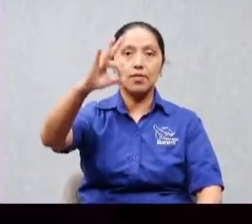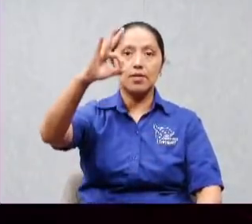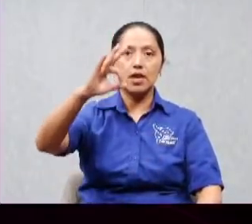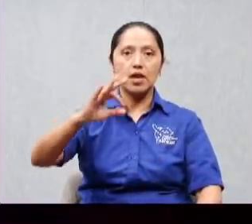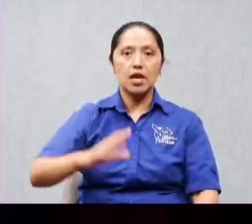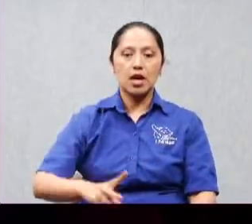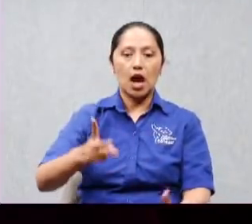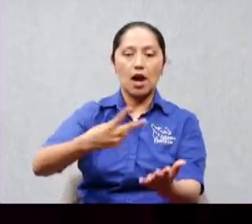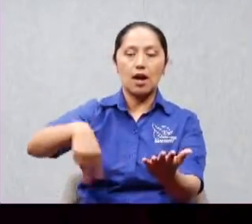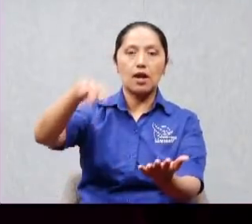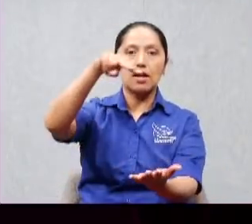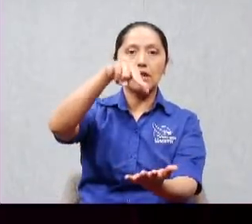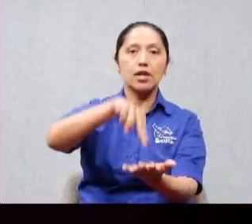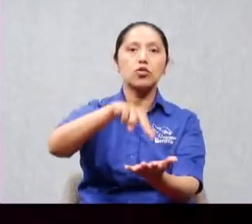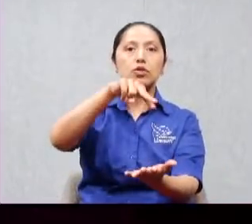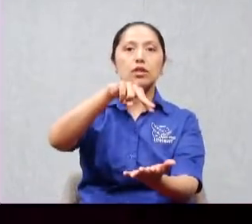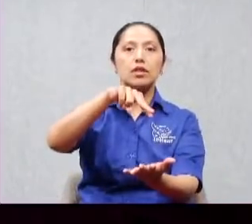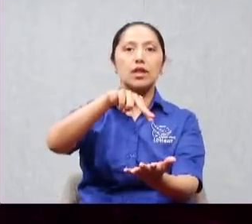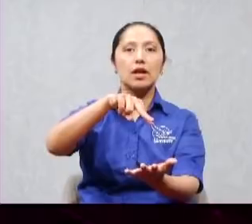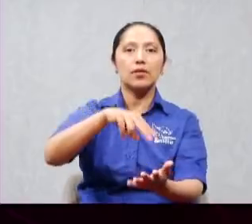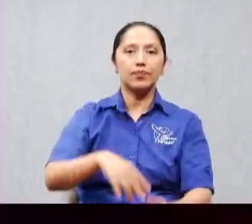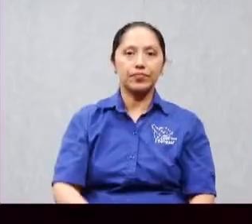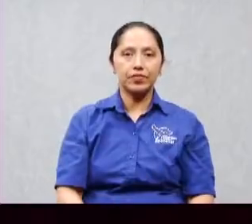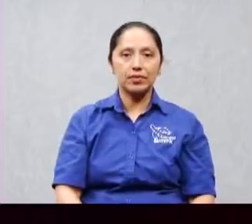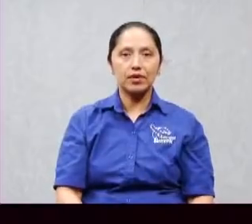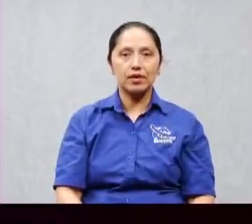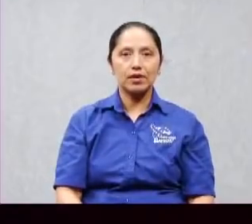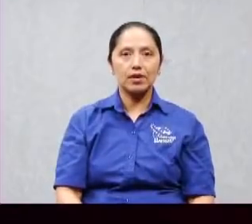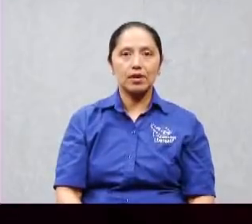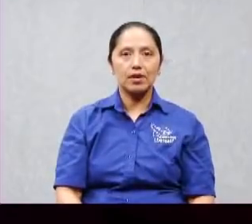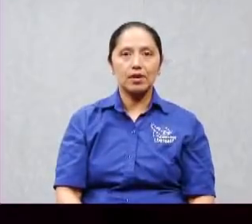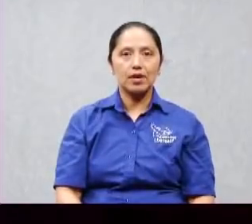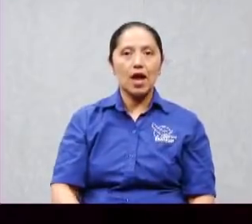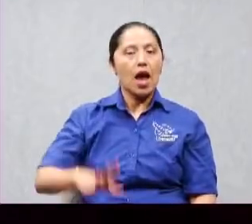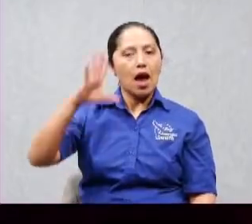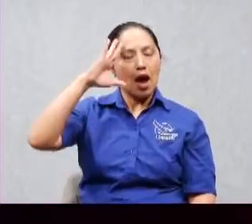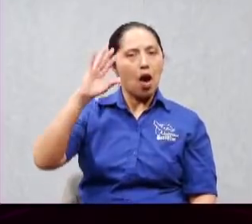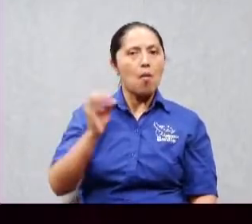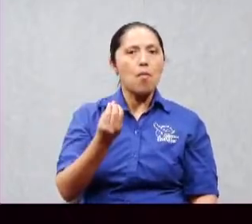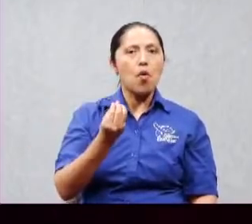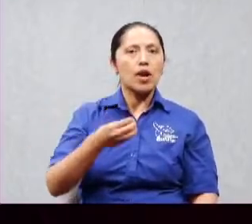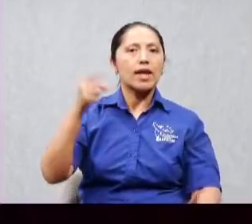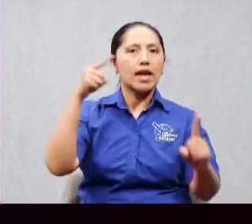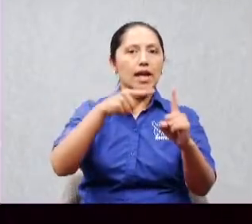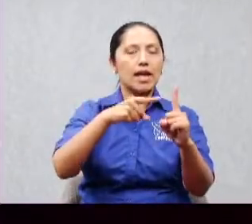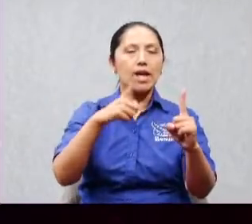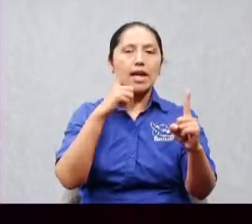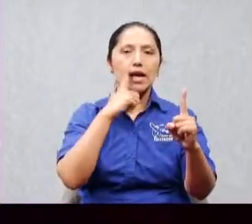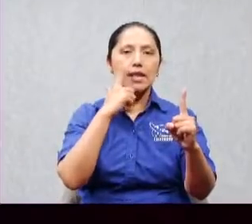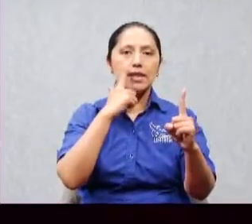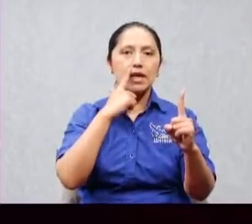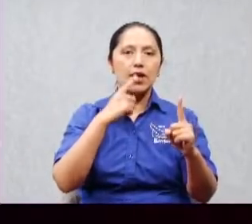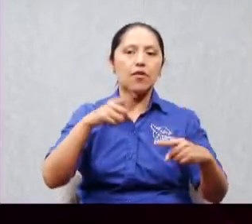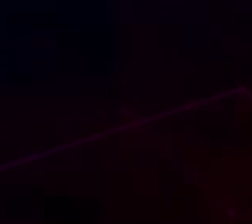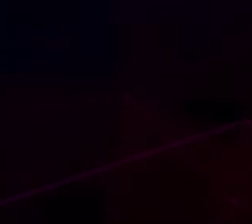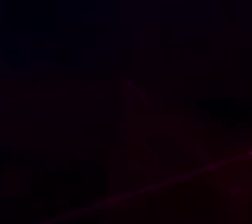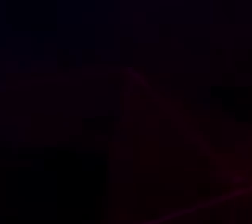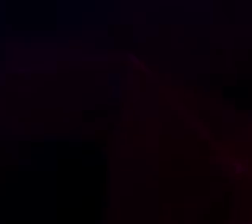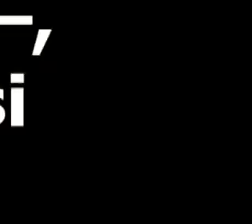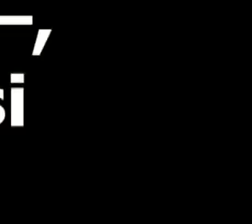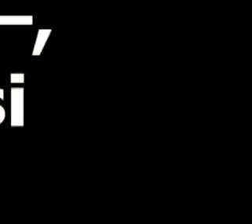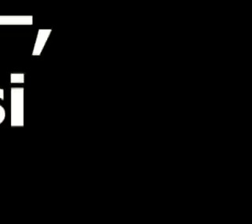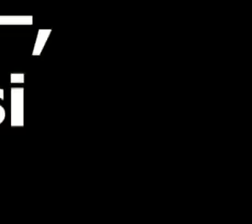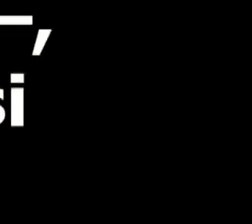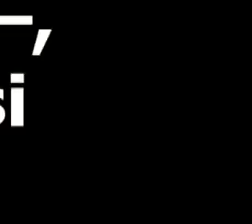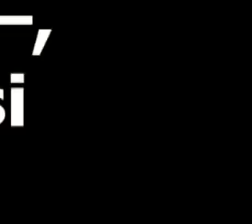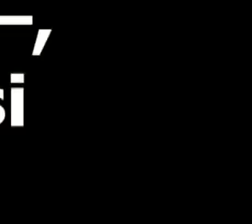afuera anda un hombre que se llama Jesús y que toca a los que están muertos y en vez de contaminarse los muertos